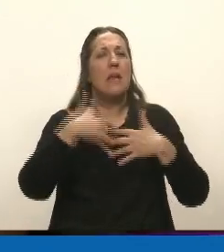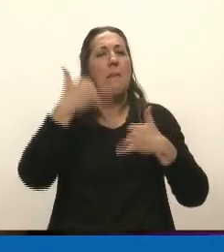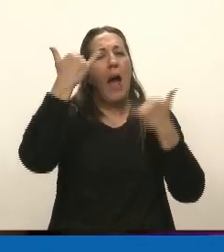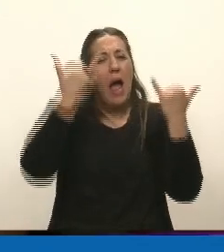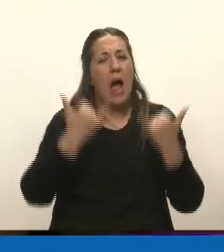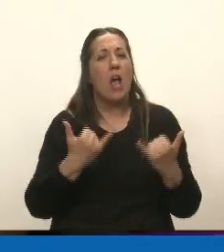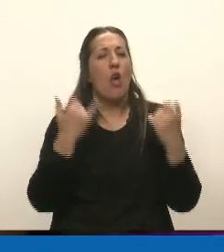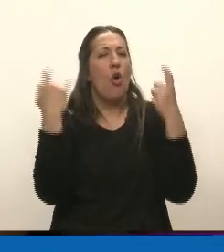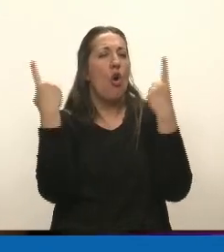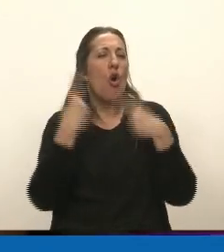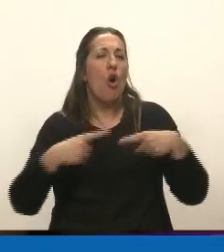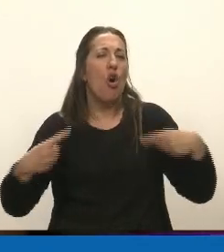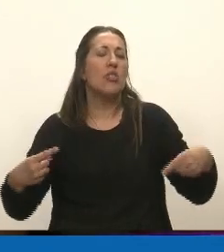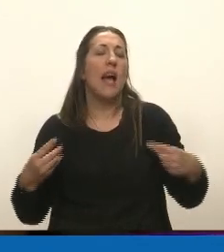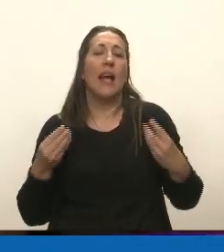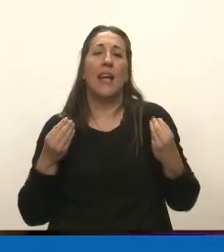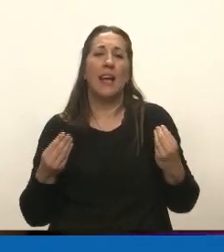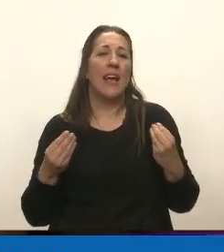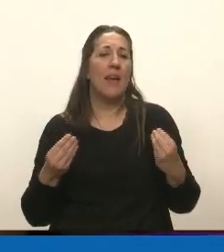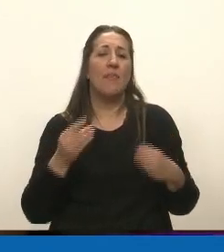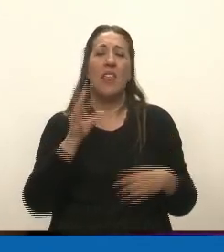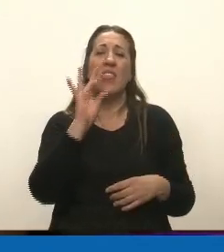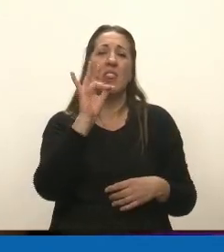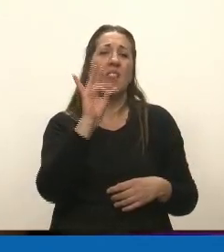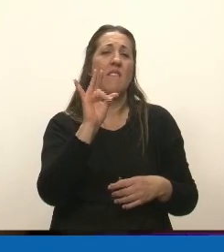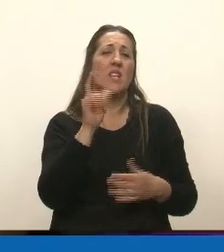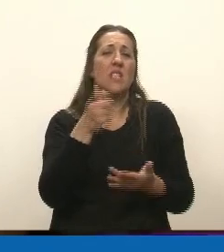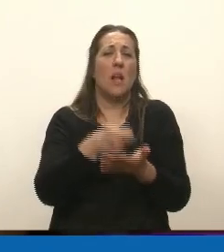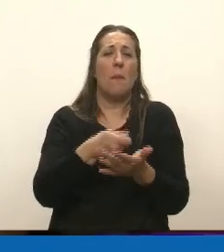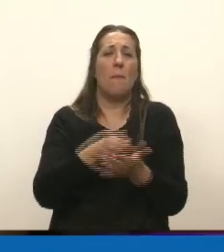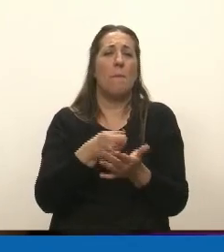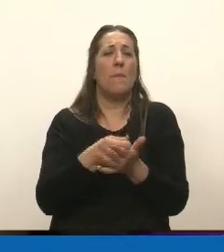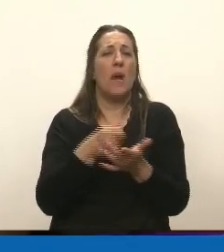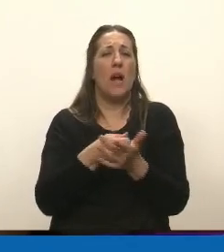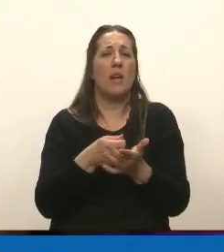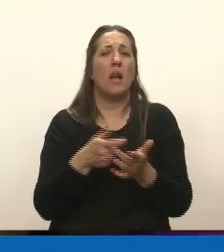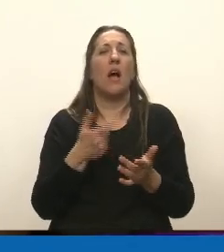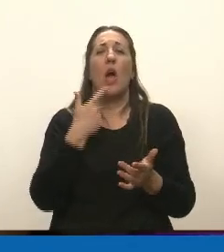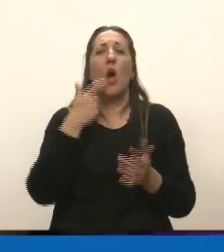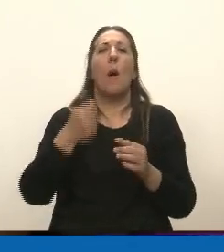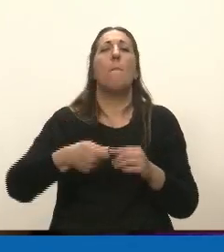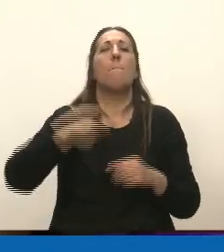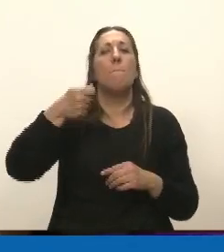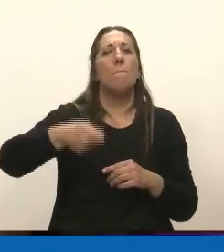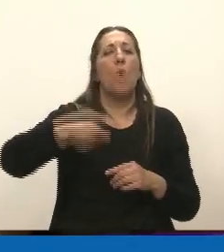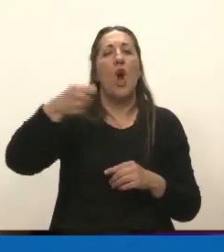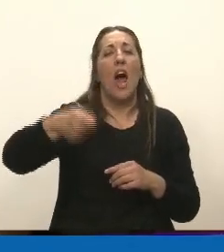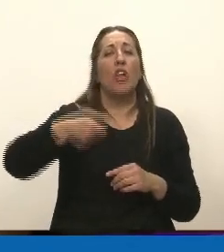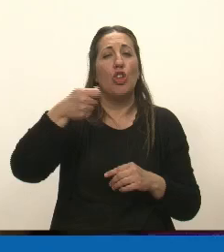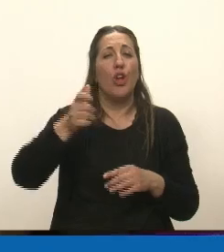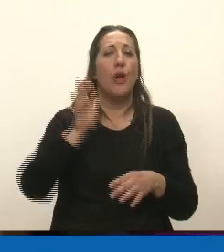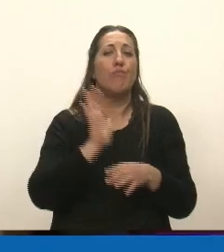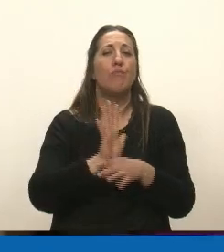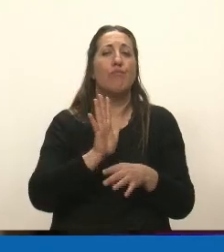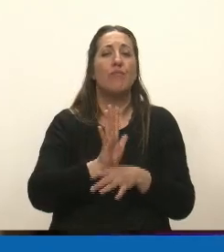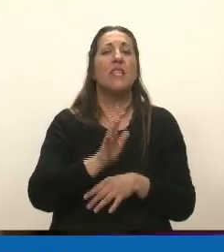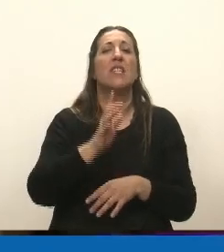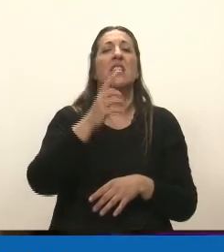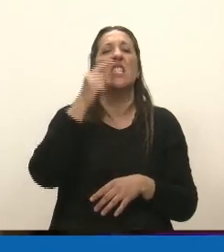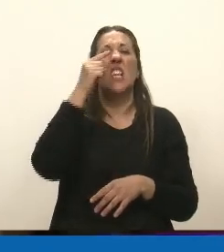que son difíciles de financiar. Las moratorias constituyen el 67% del sistema.